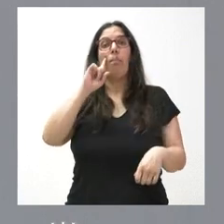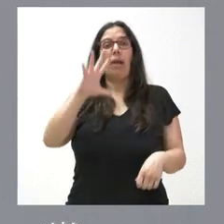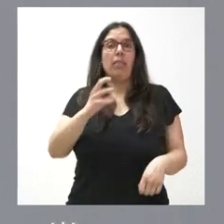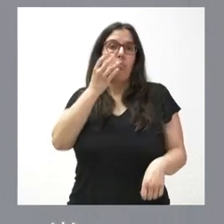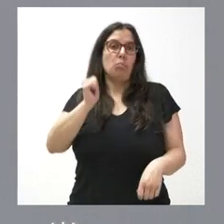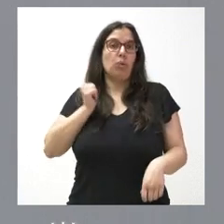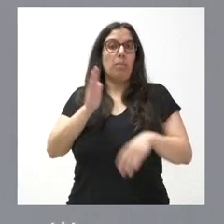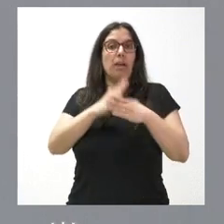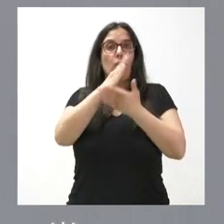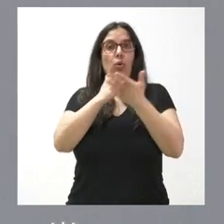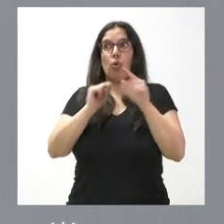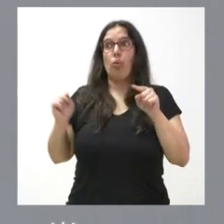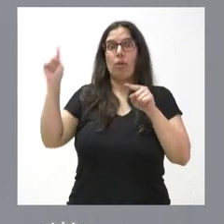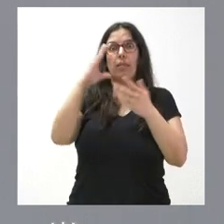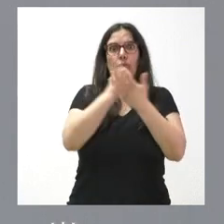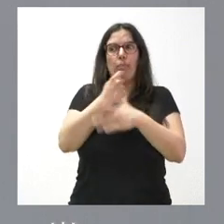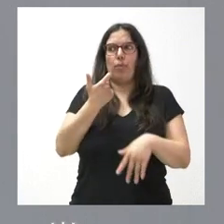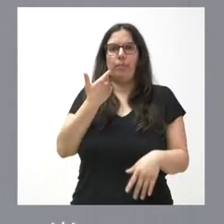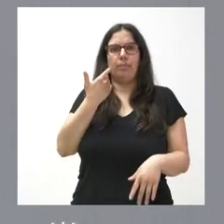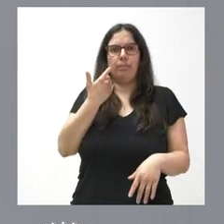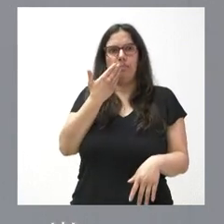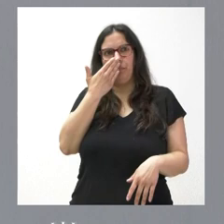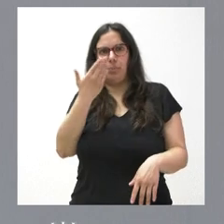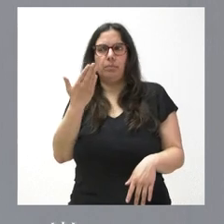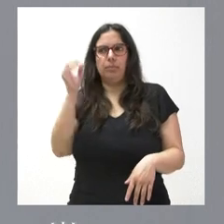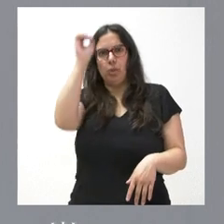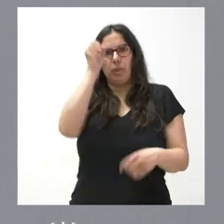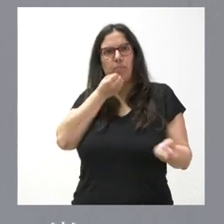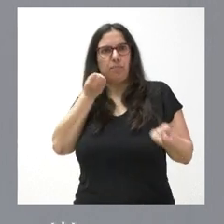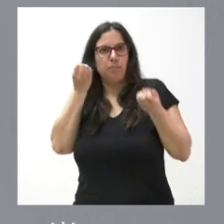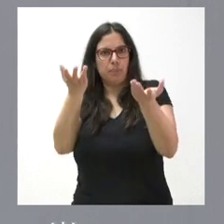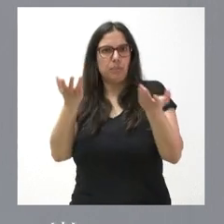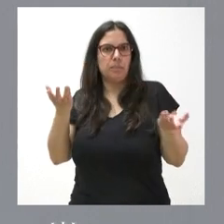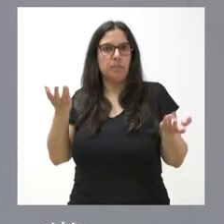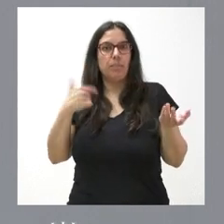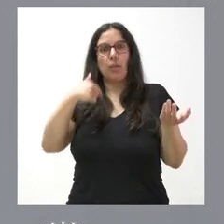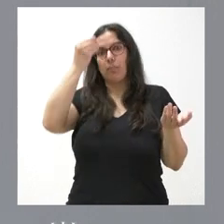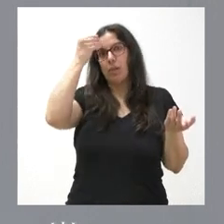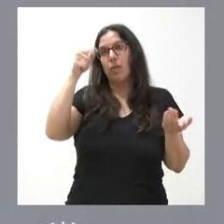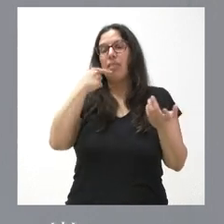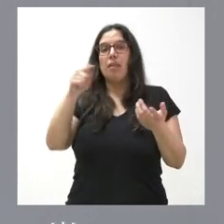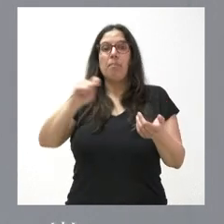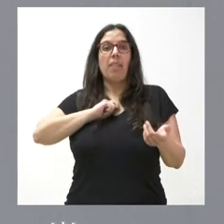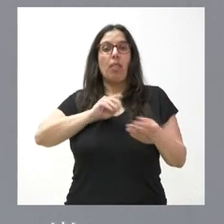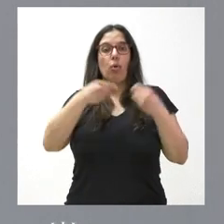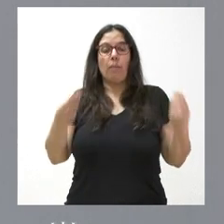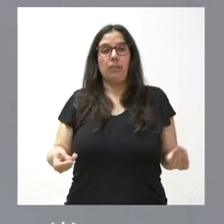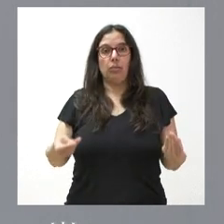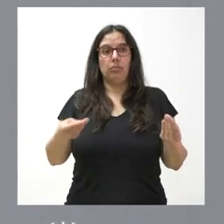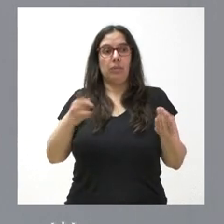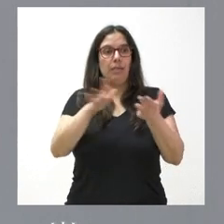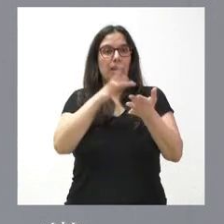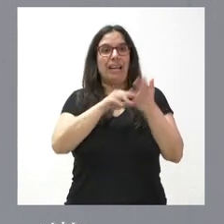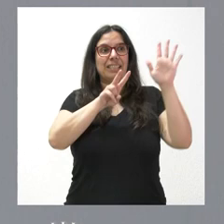las comunidades autónomas pongamos de manifiesto nuestra posición. Yo creo que esta idea de entregar un documento de 74 páginas